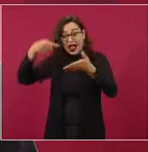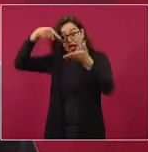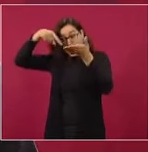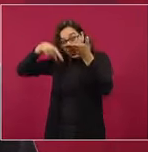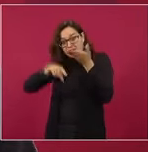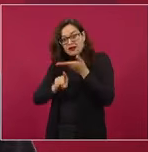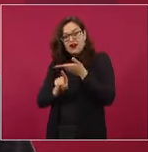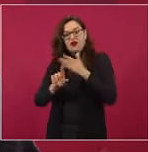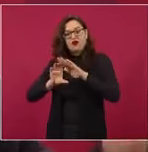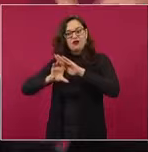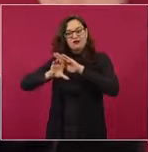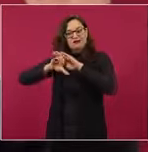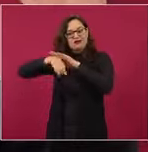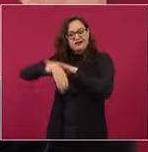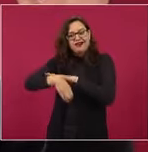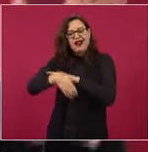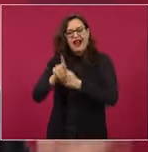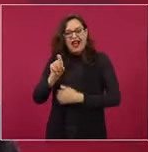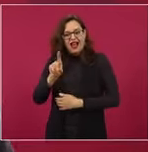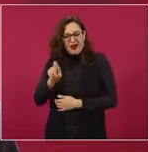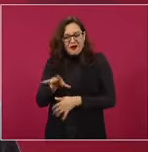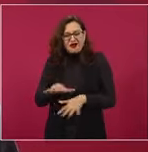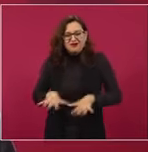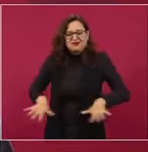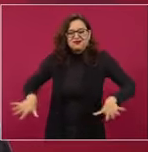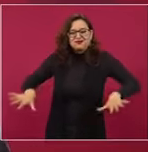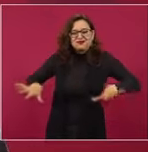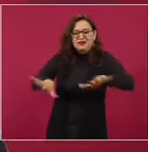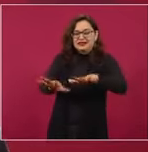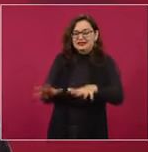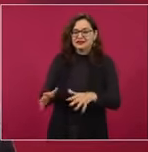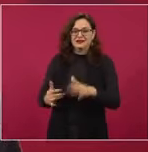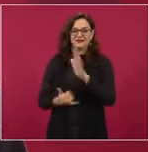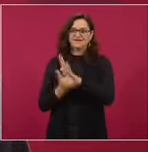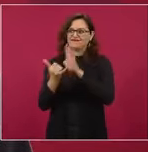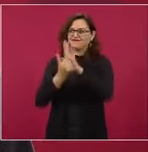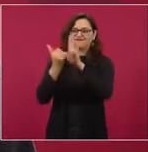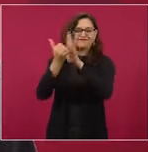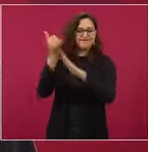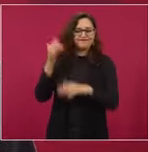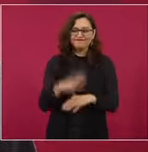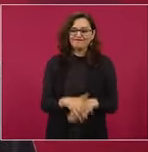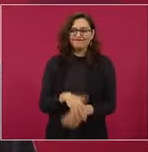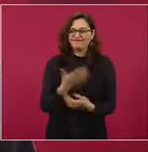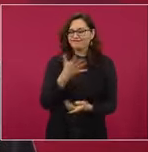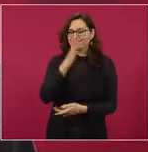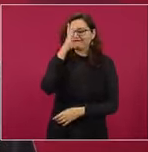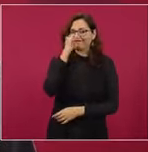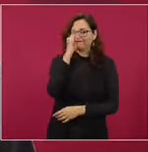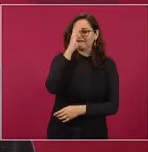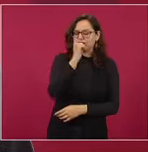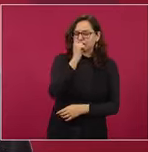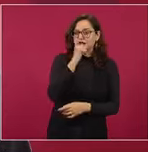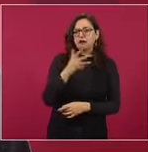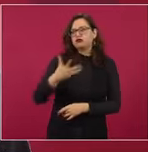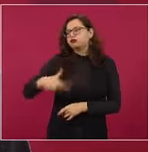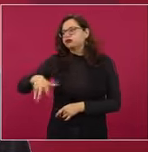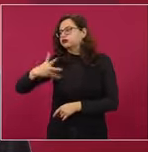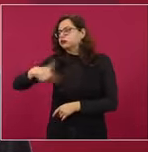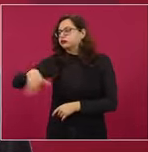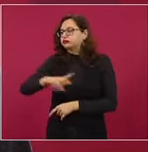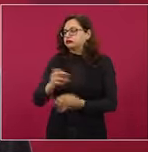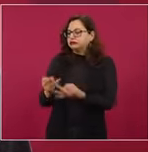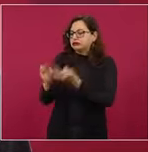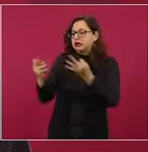Y hasta que encontramos un terreno firme de mil 200 hectáreas, un